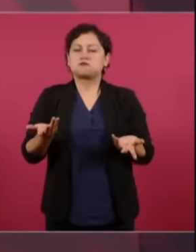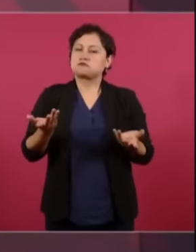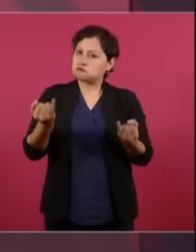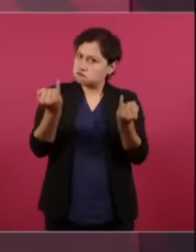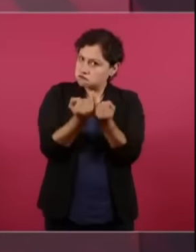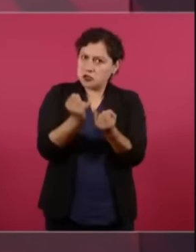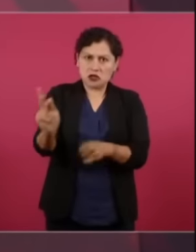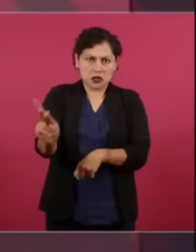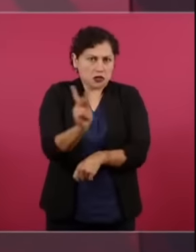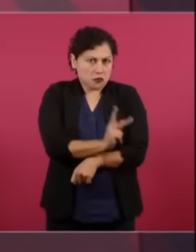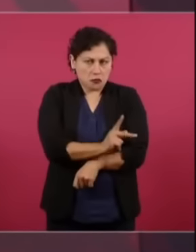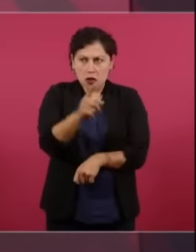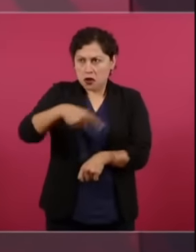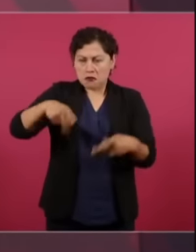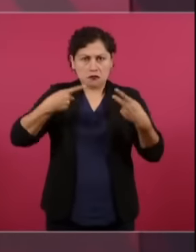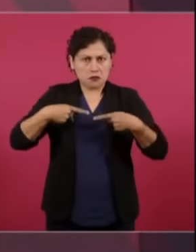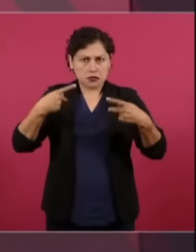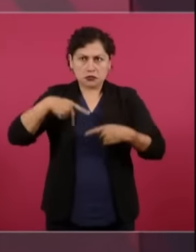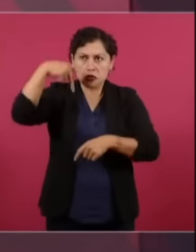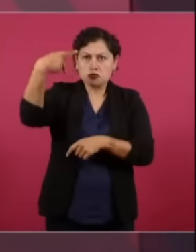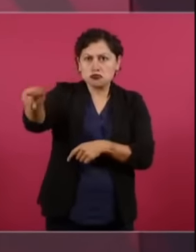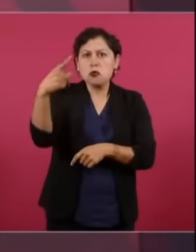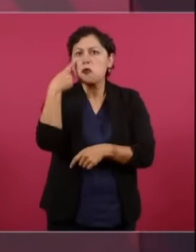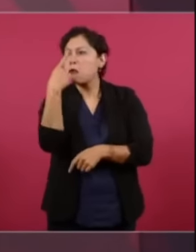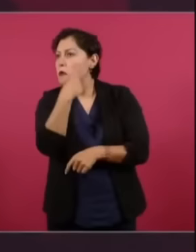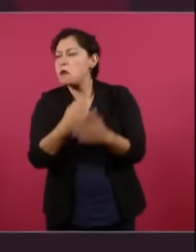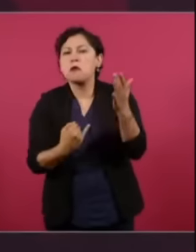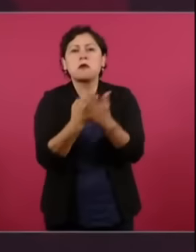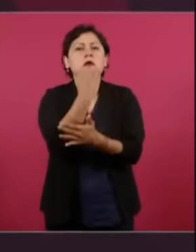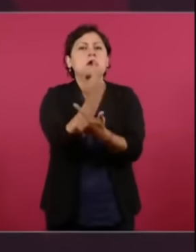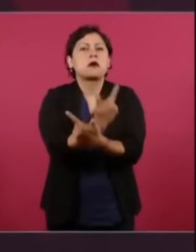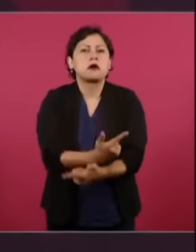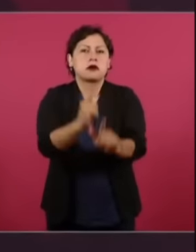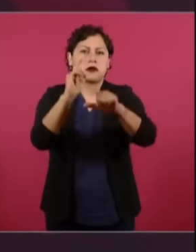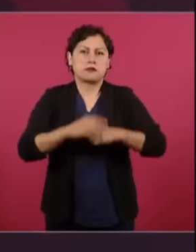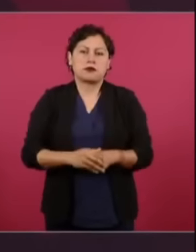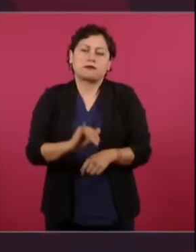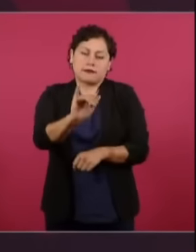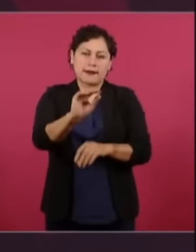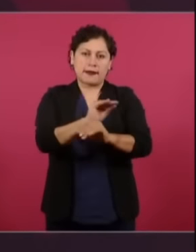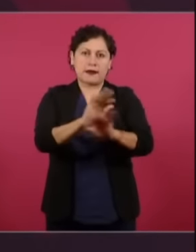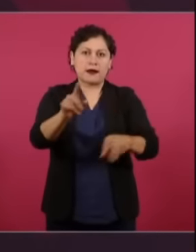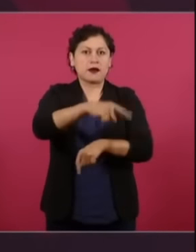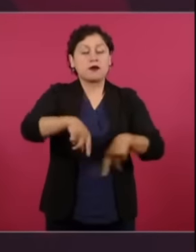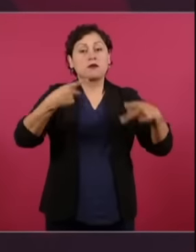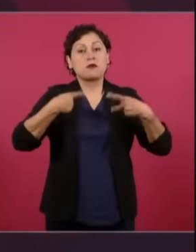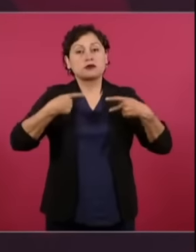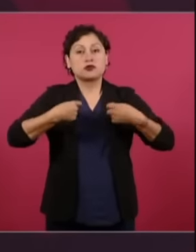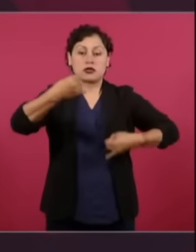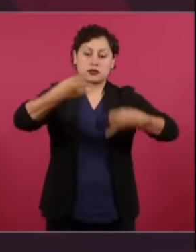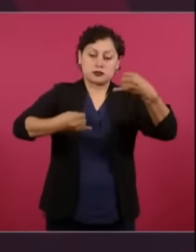voto directo, secreto, que se cumplan requisitos de que sean